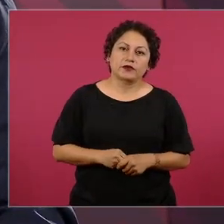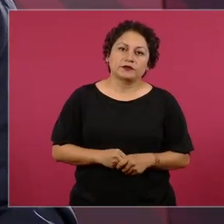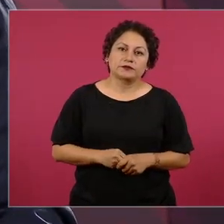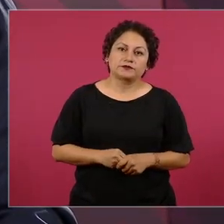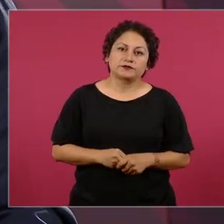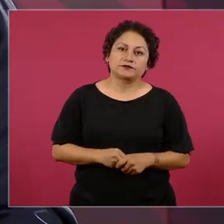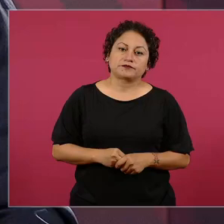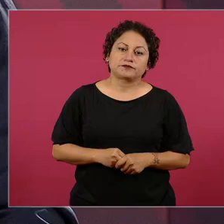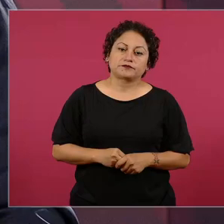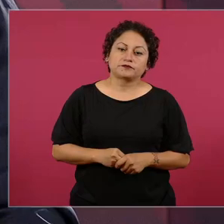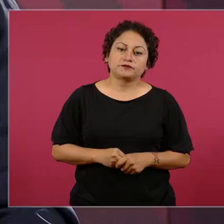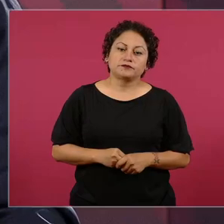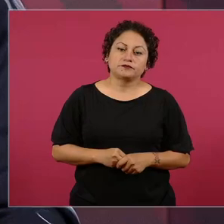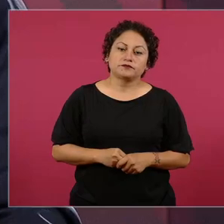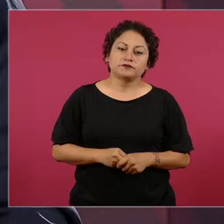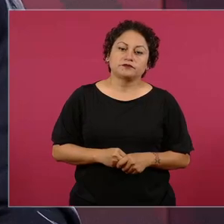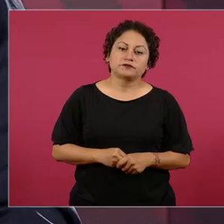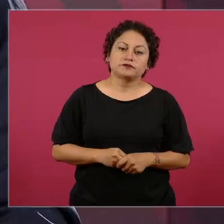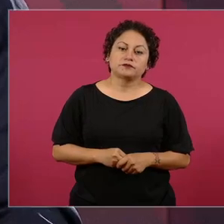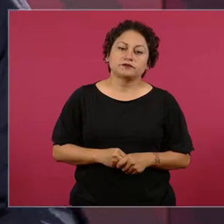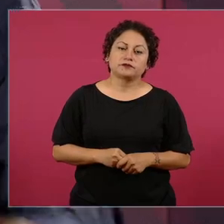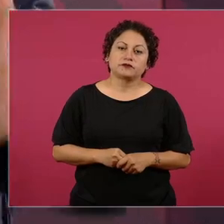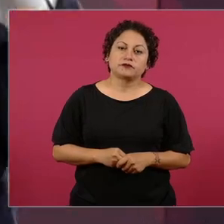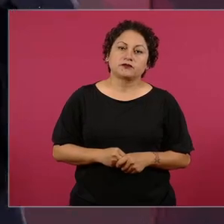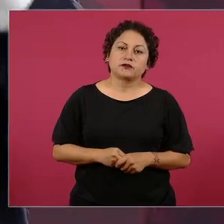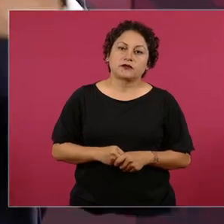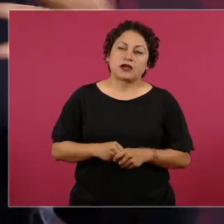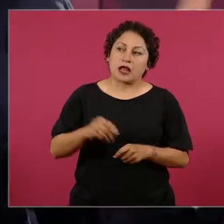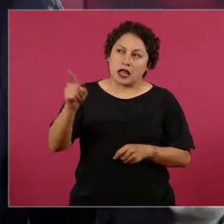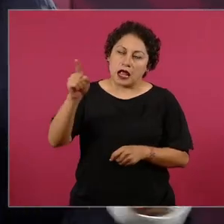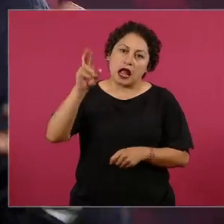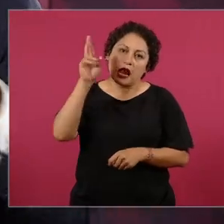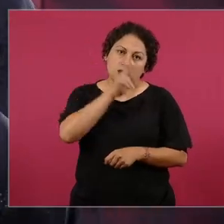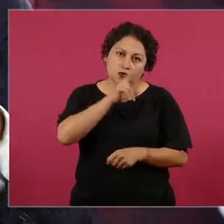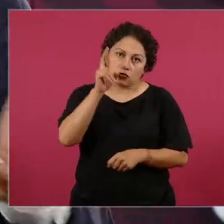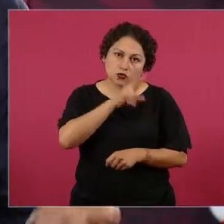ciudadanos y el gobierno no ruso pues que ven